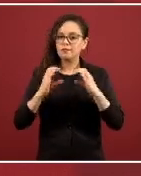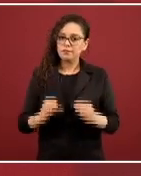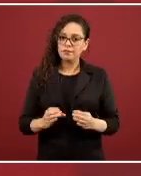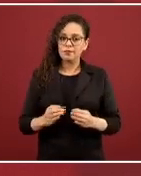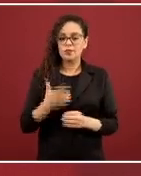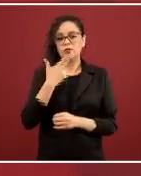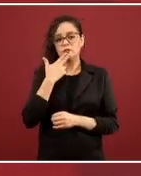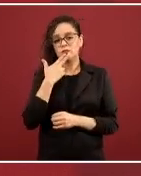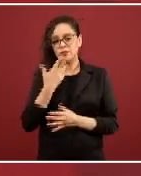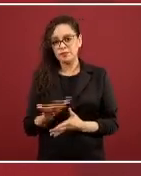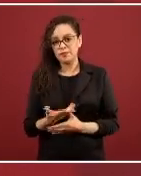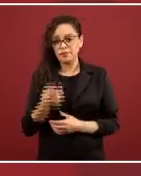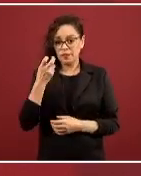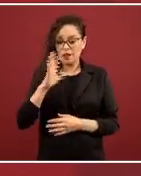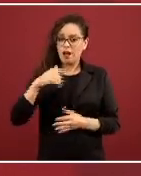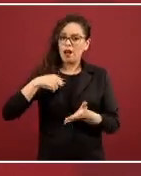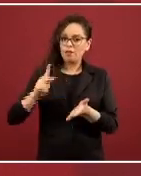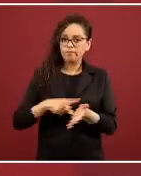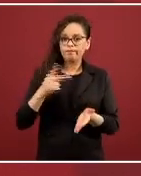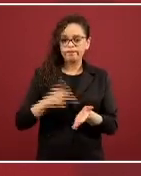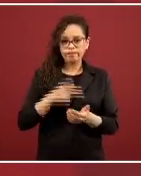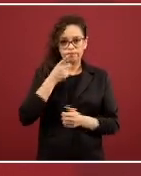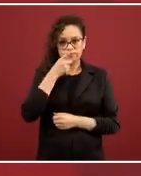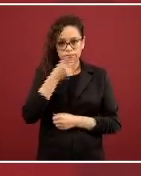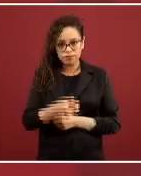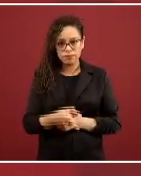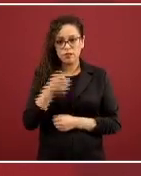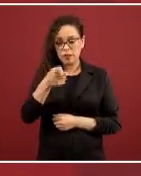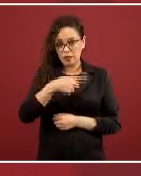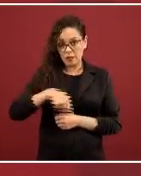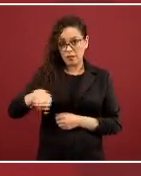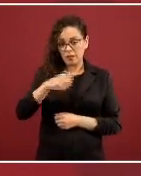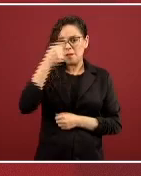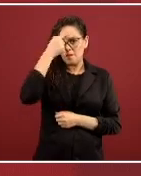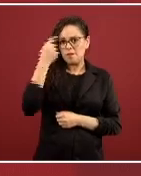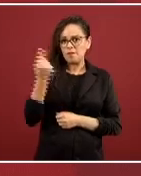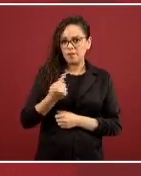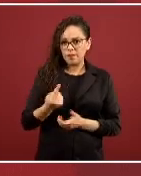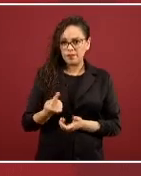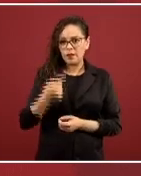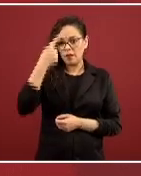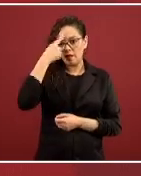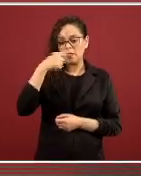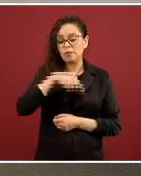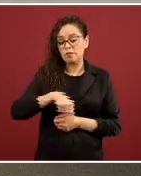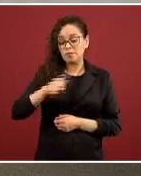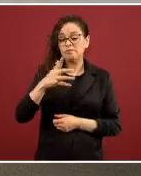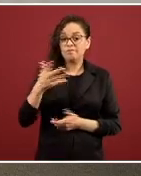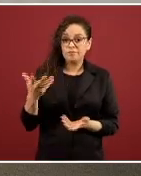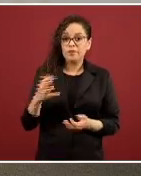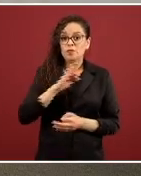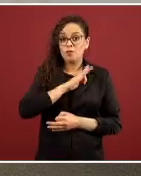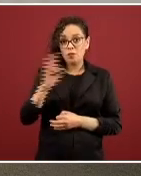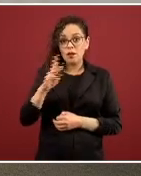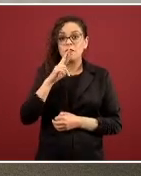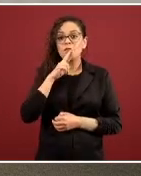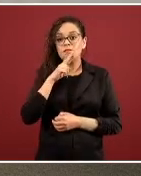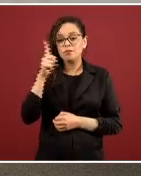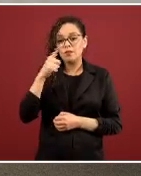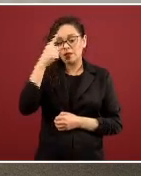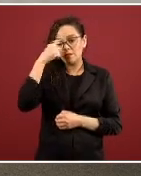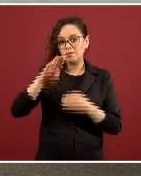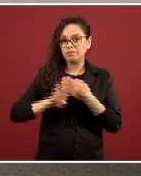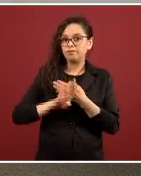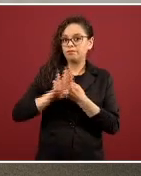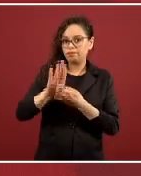que estas medidas se conoce que tienen un impacto adverso sobre la economía, pero que es el momento de hacerlas y